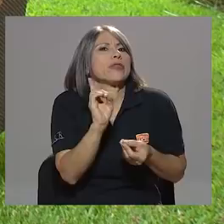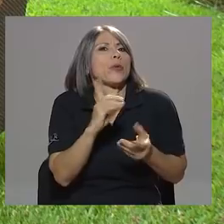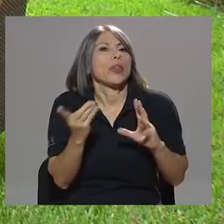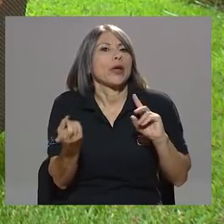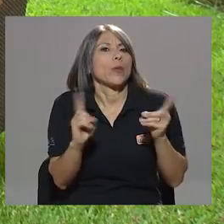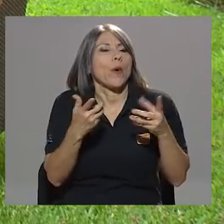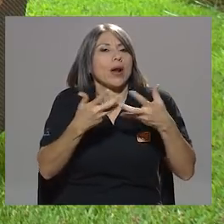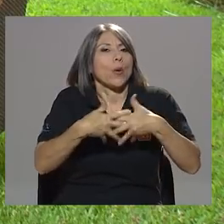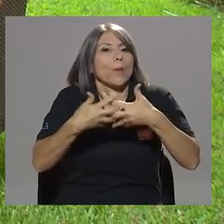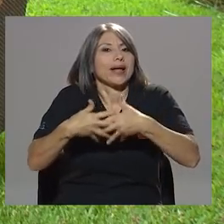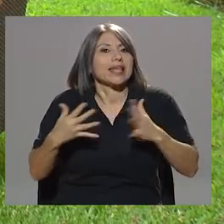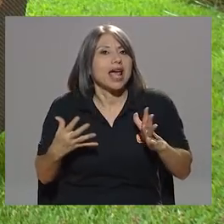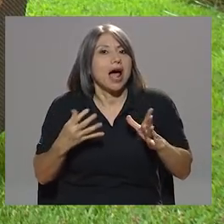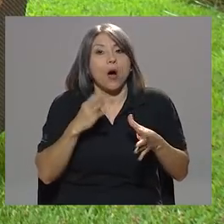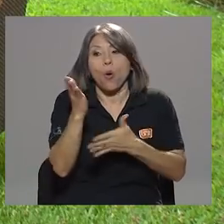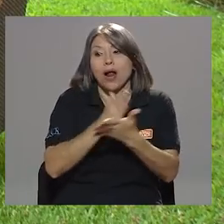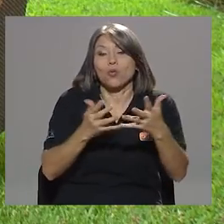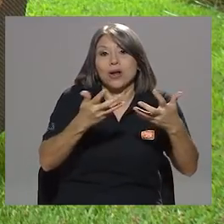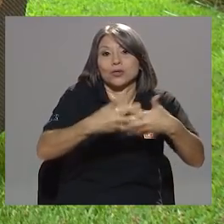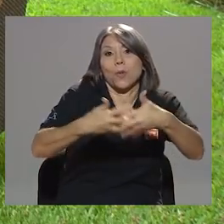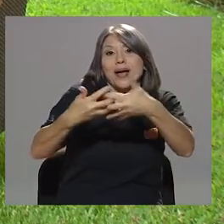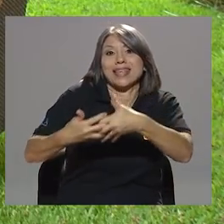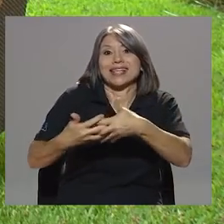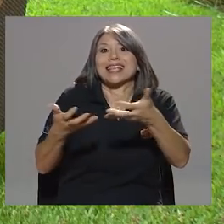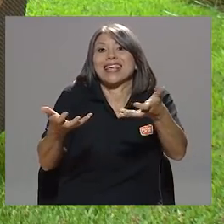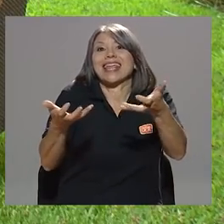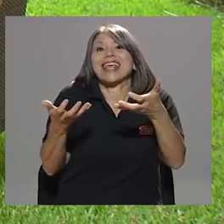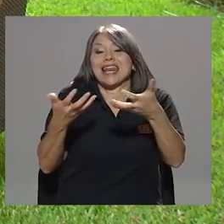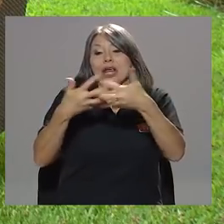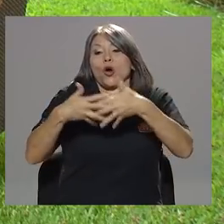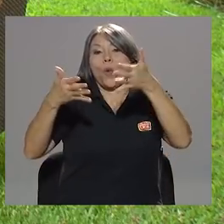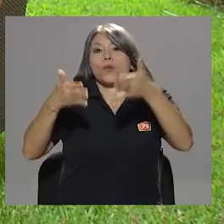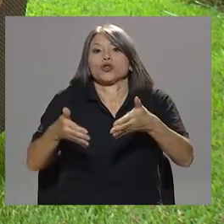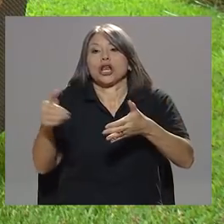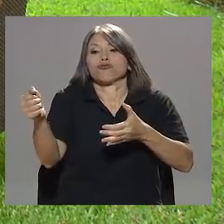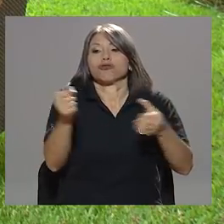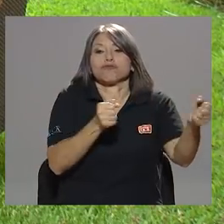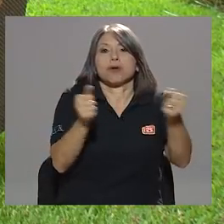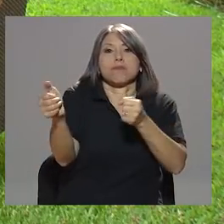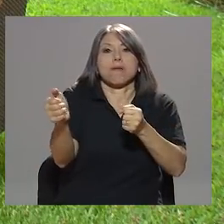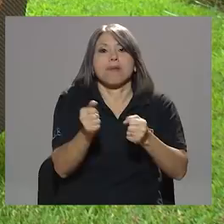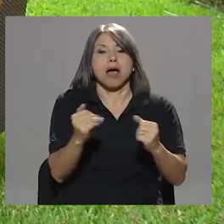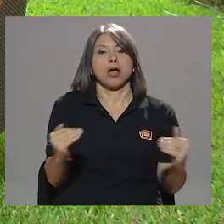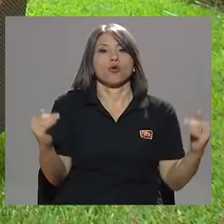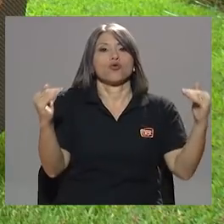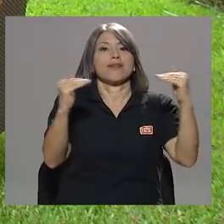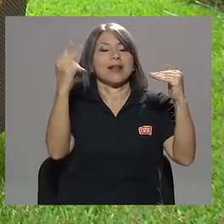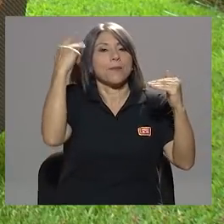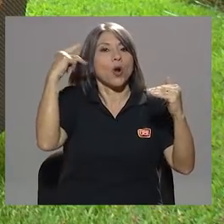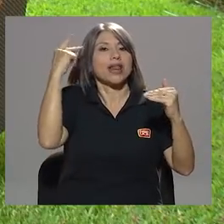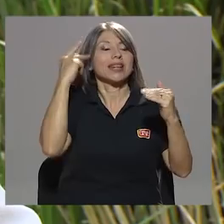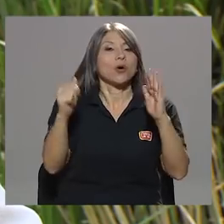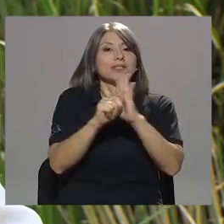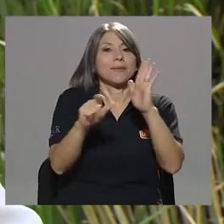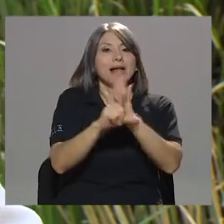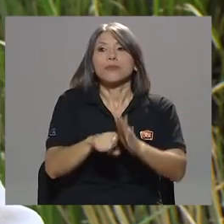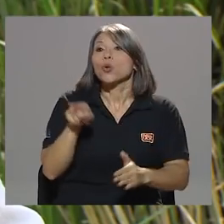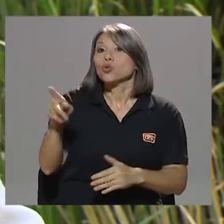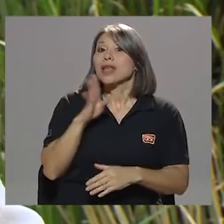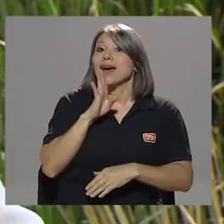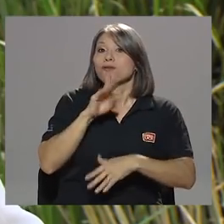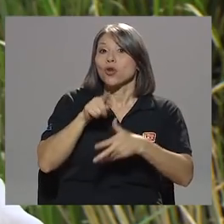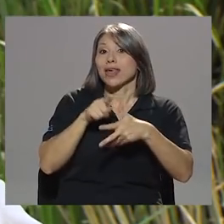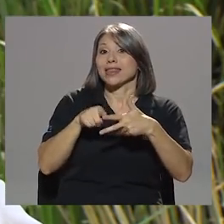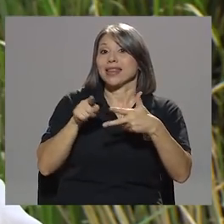algunas compañías que quieren colocar a empresarios en un nivel por medio de políticos en la Asamblea Legislativa. Usted habló de tres